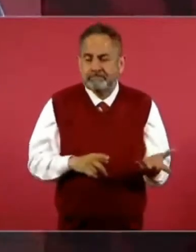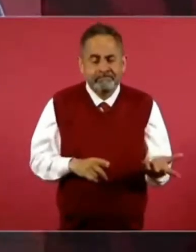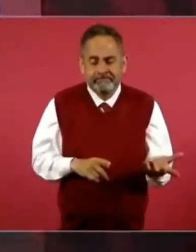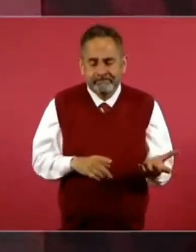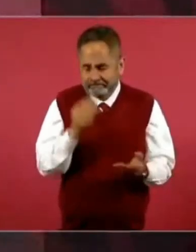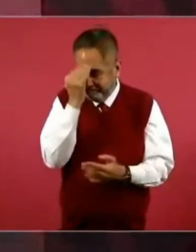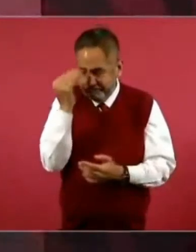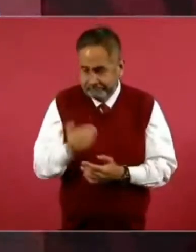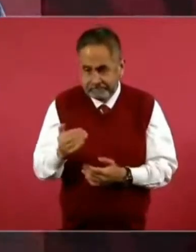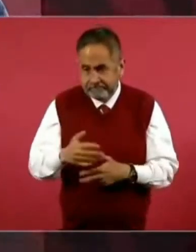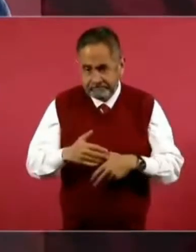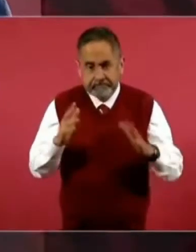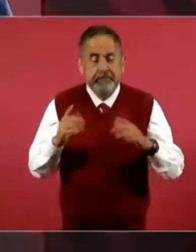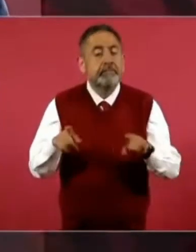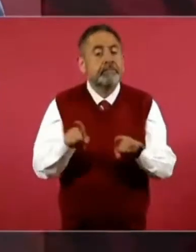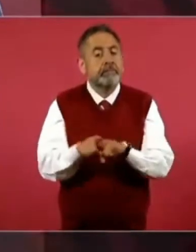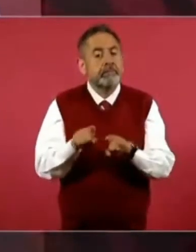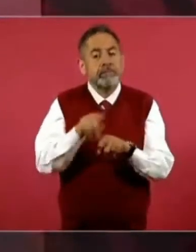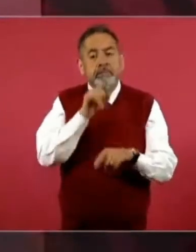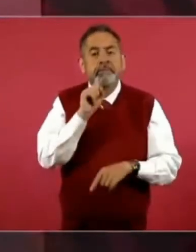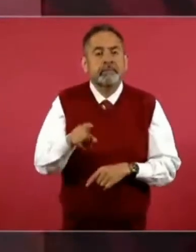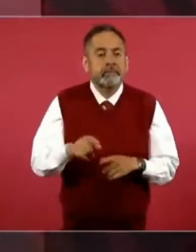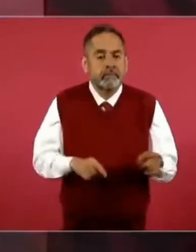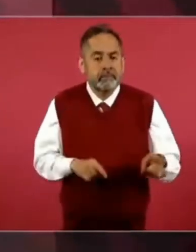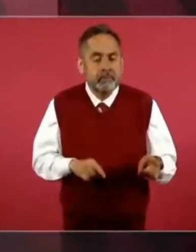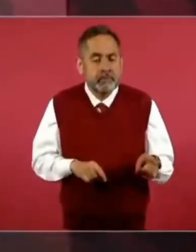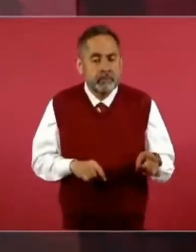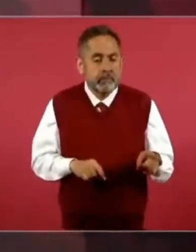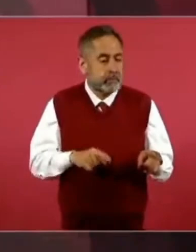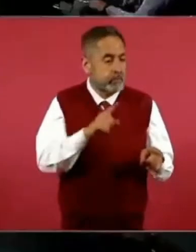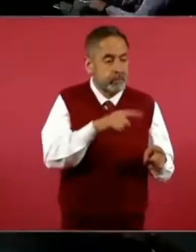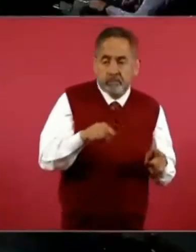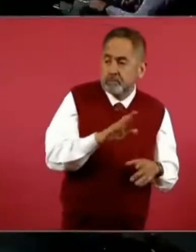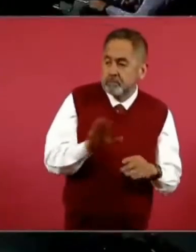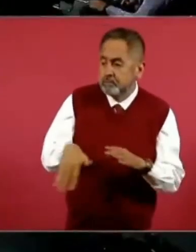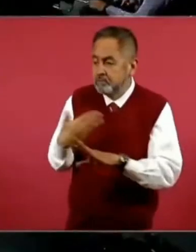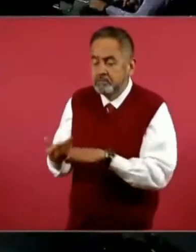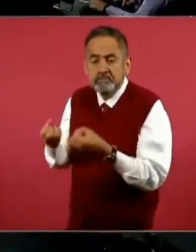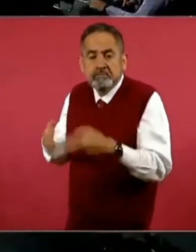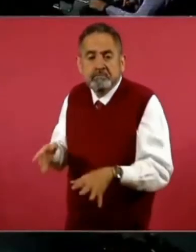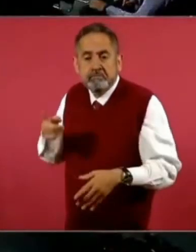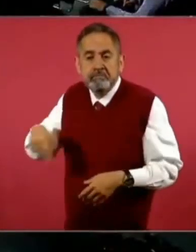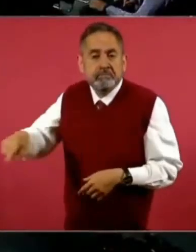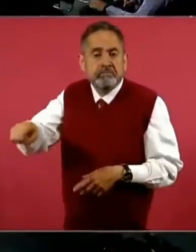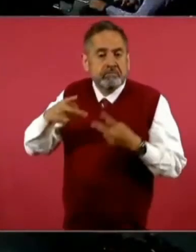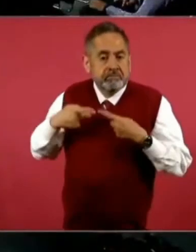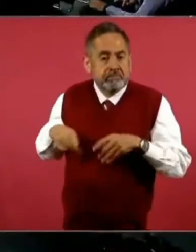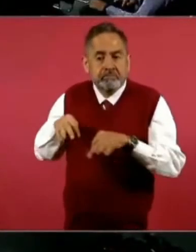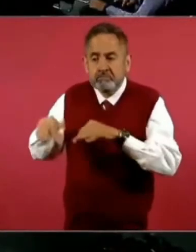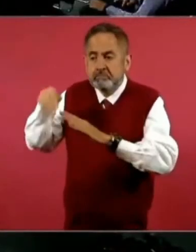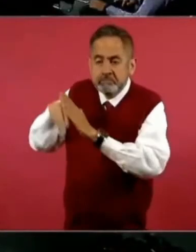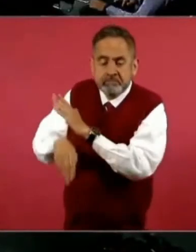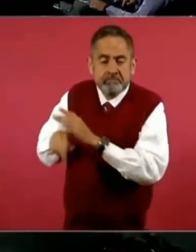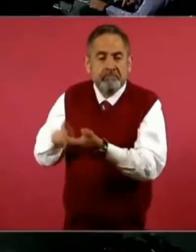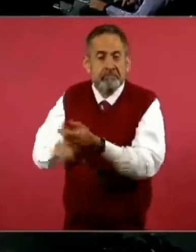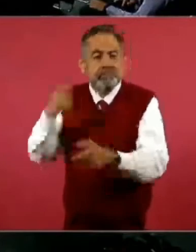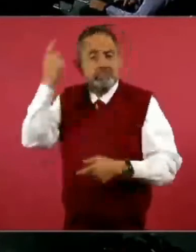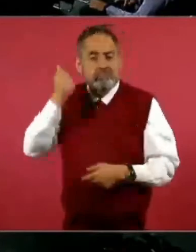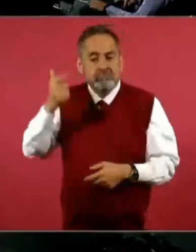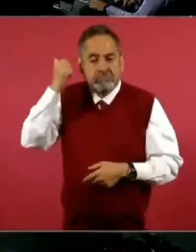Pero además afectaron a los trabajadores en sus jubilaciones.